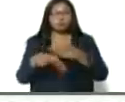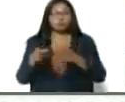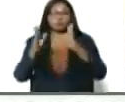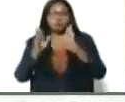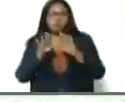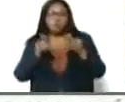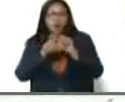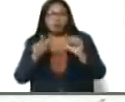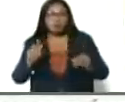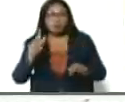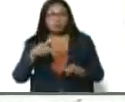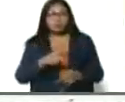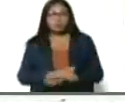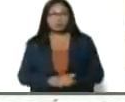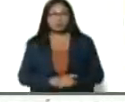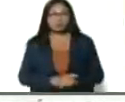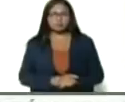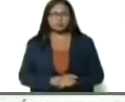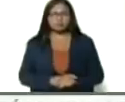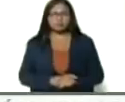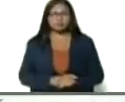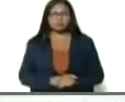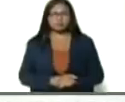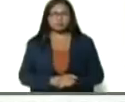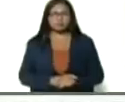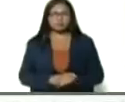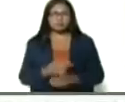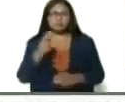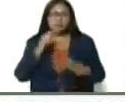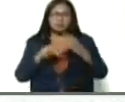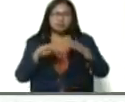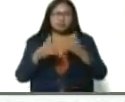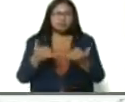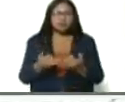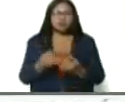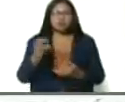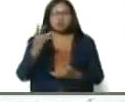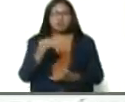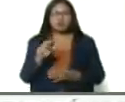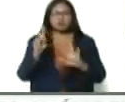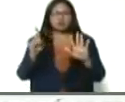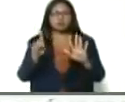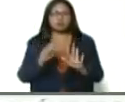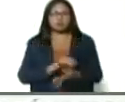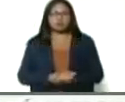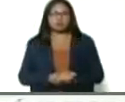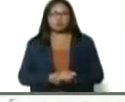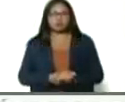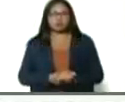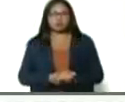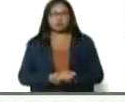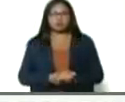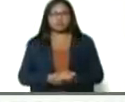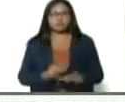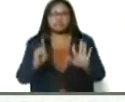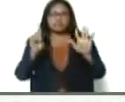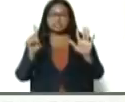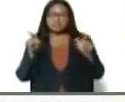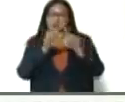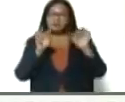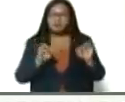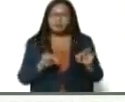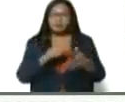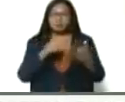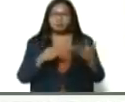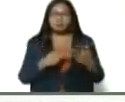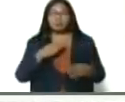del vértice número 6, el mandamiento número 6 de la gran misión